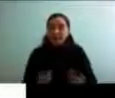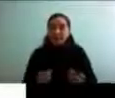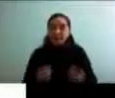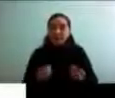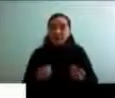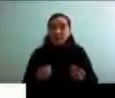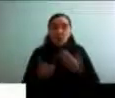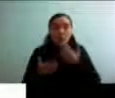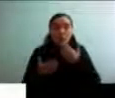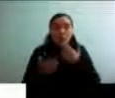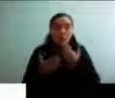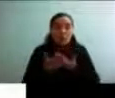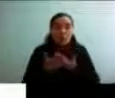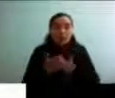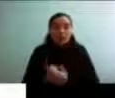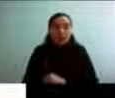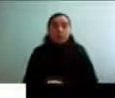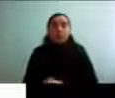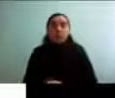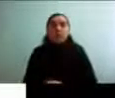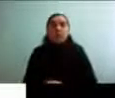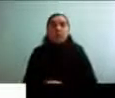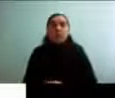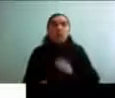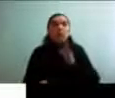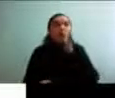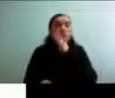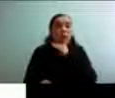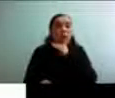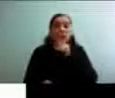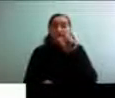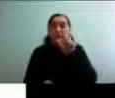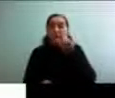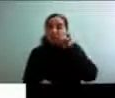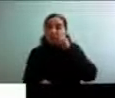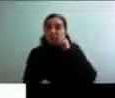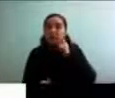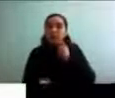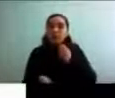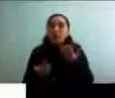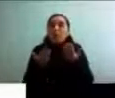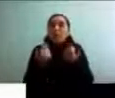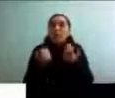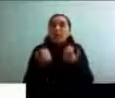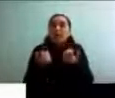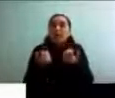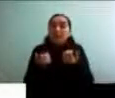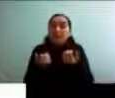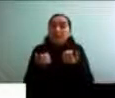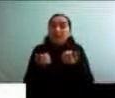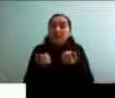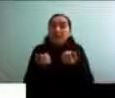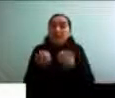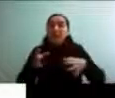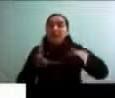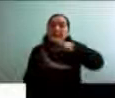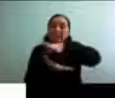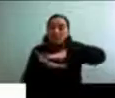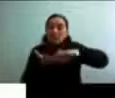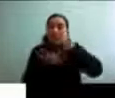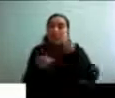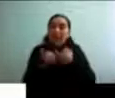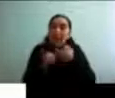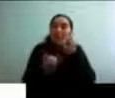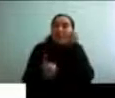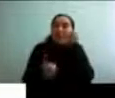cuando no tenemos este concepto que ha surgido como una necesidad de las ciudades amigables con